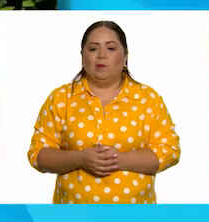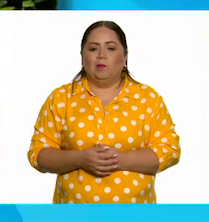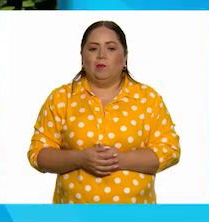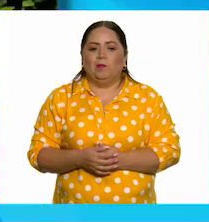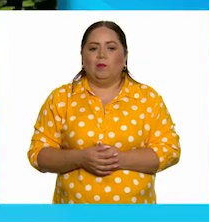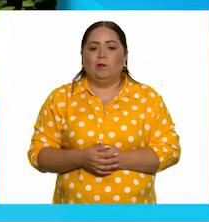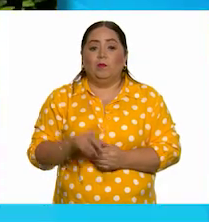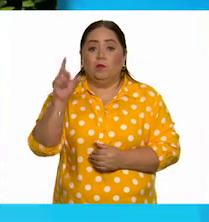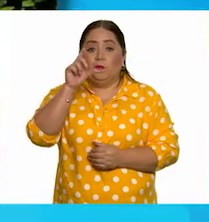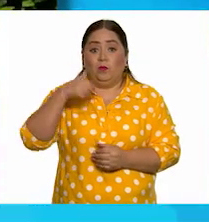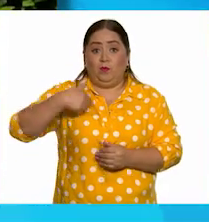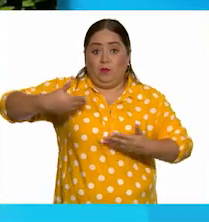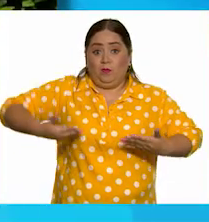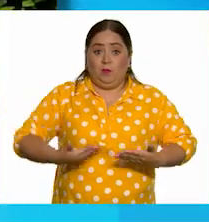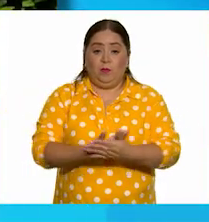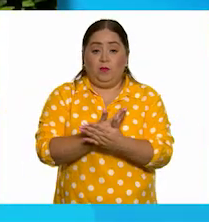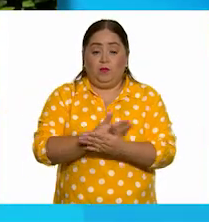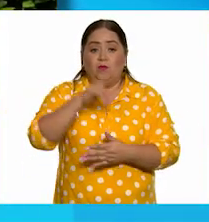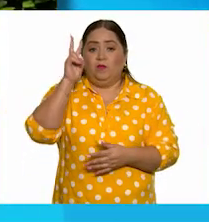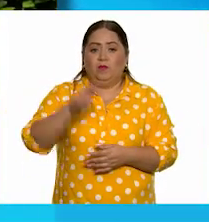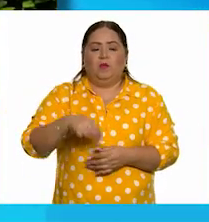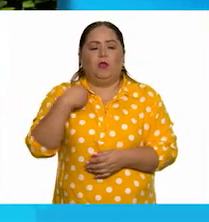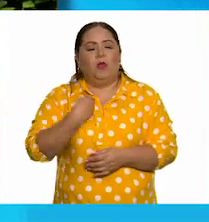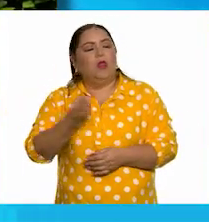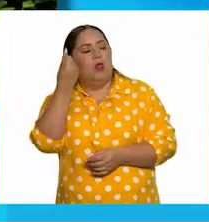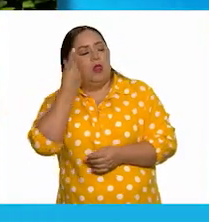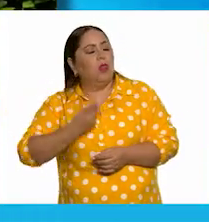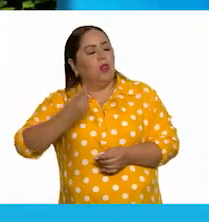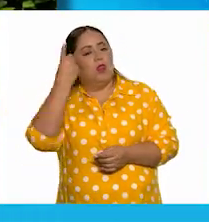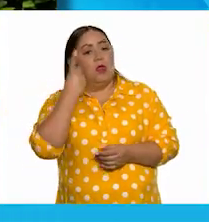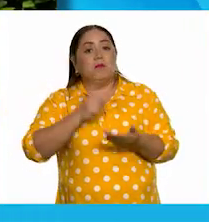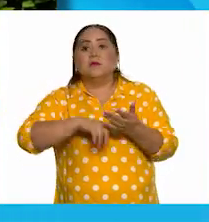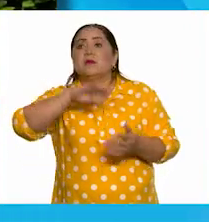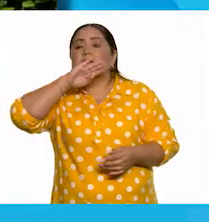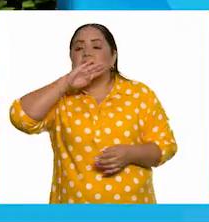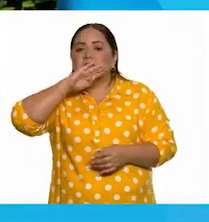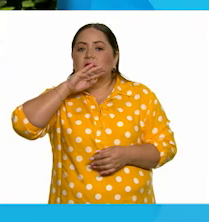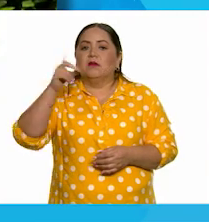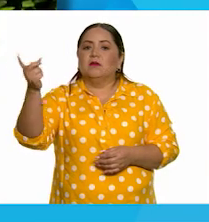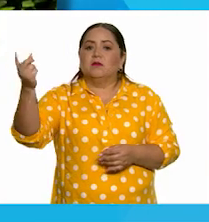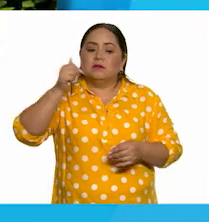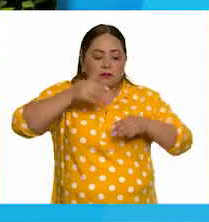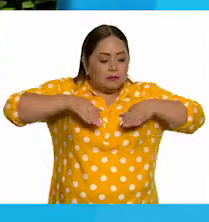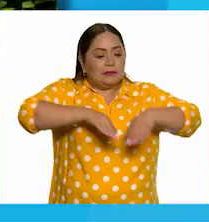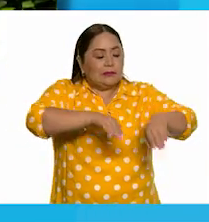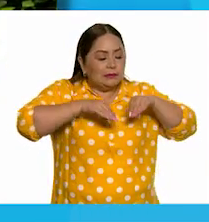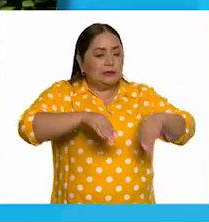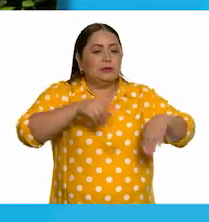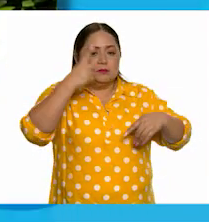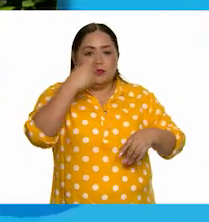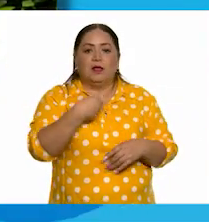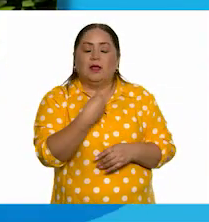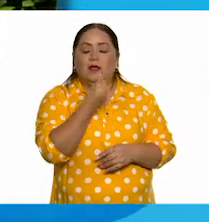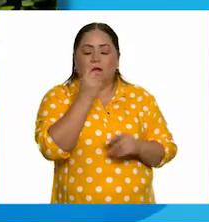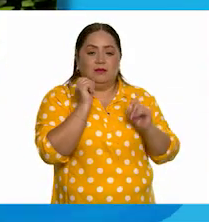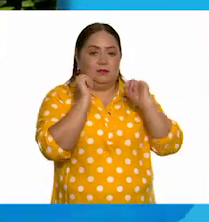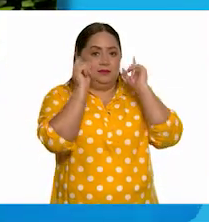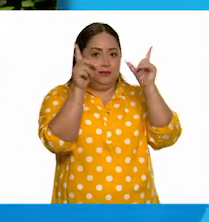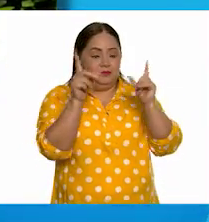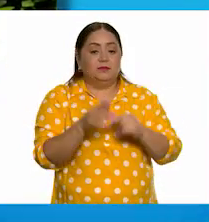Cuando yo nací, era dormilona, tanto que mi mami me debía despertar para comer.